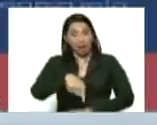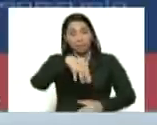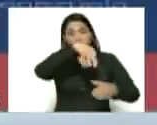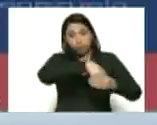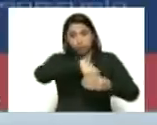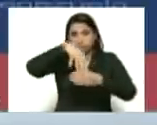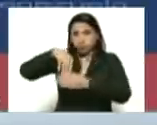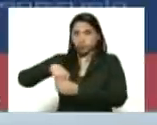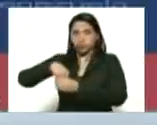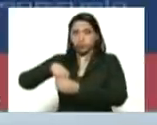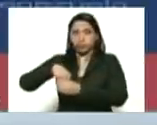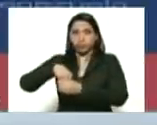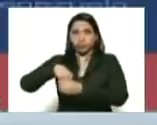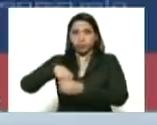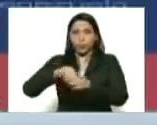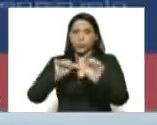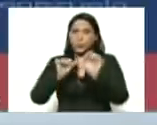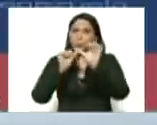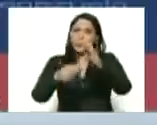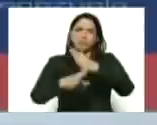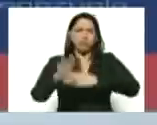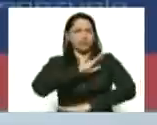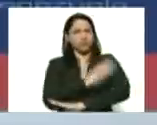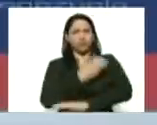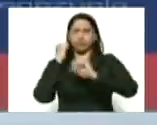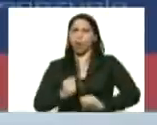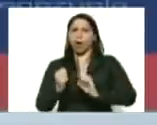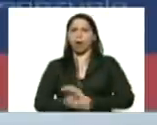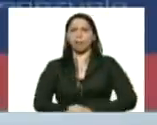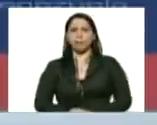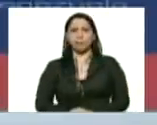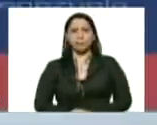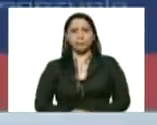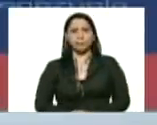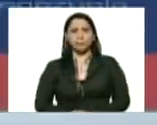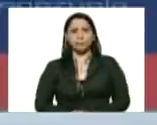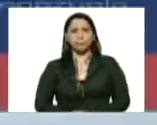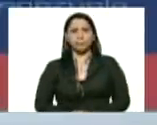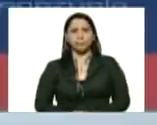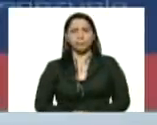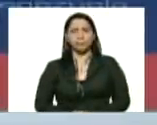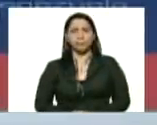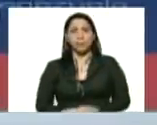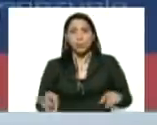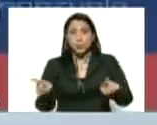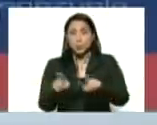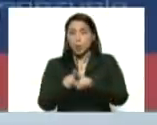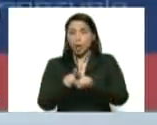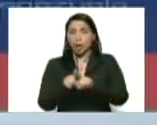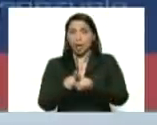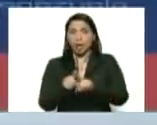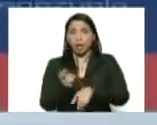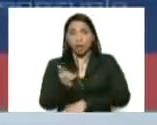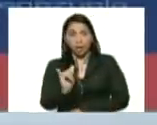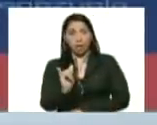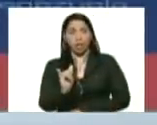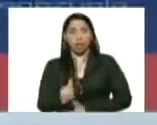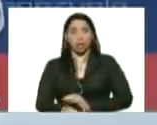se mantenga radical. ¿Cómo está? ¿Cómo está?